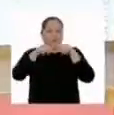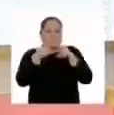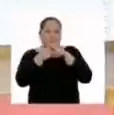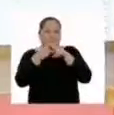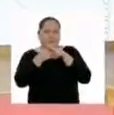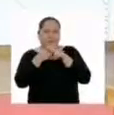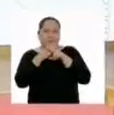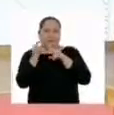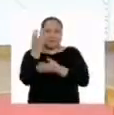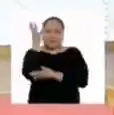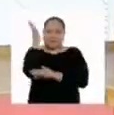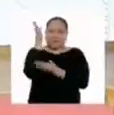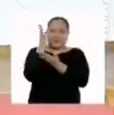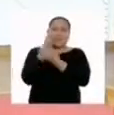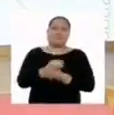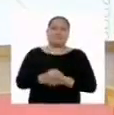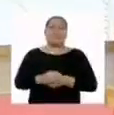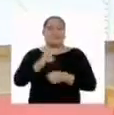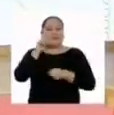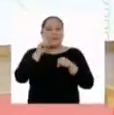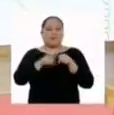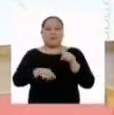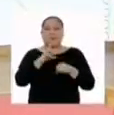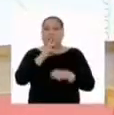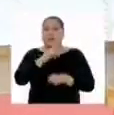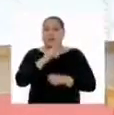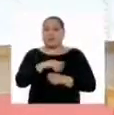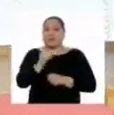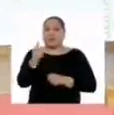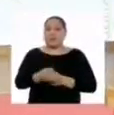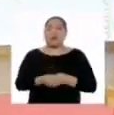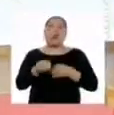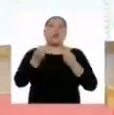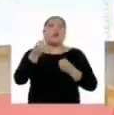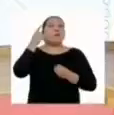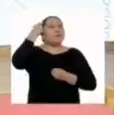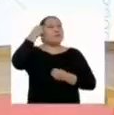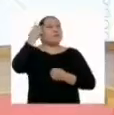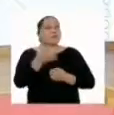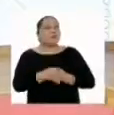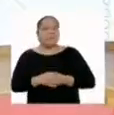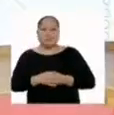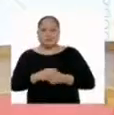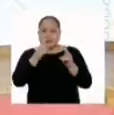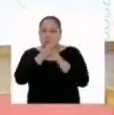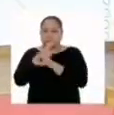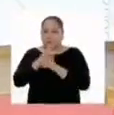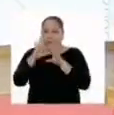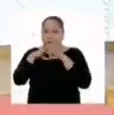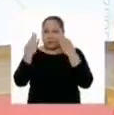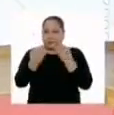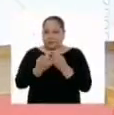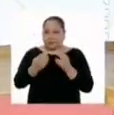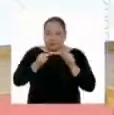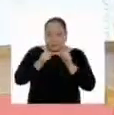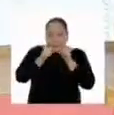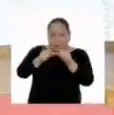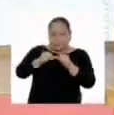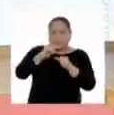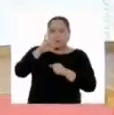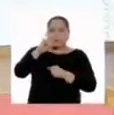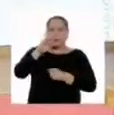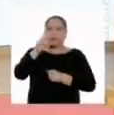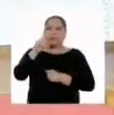cortita como el tallo de mi tomate. Vayan pensando de qué formas pueden contribuir en familia con la preservación de nuestra biodiversidad.